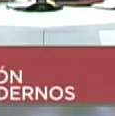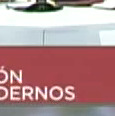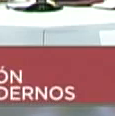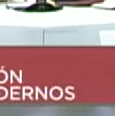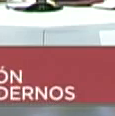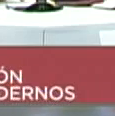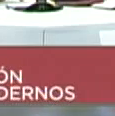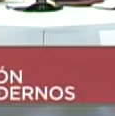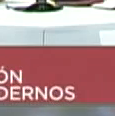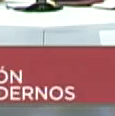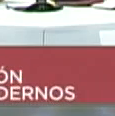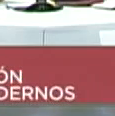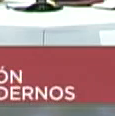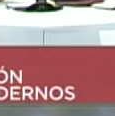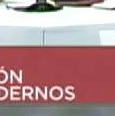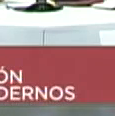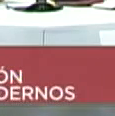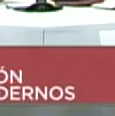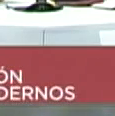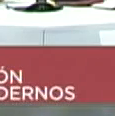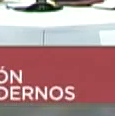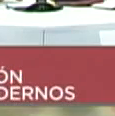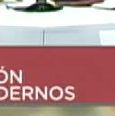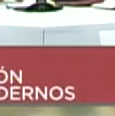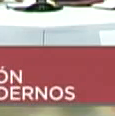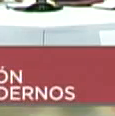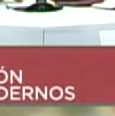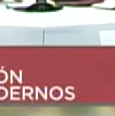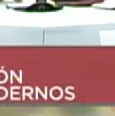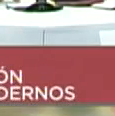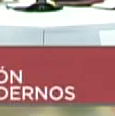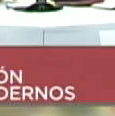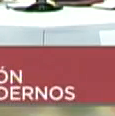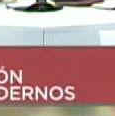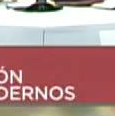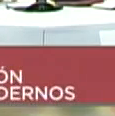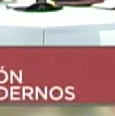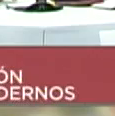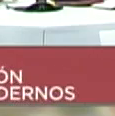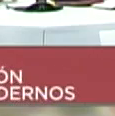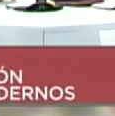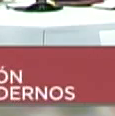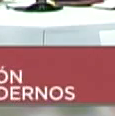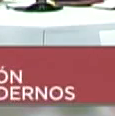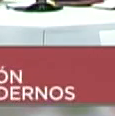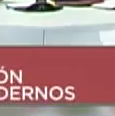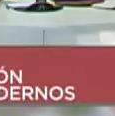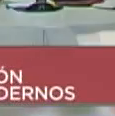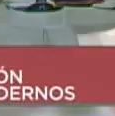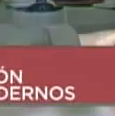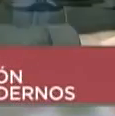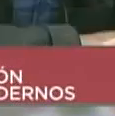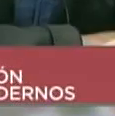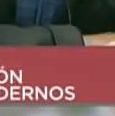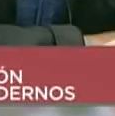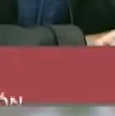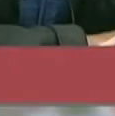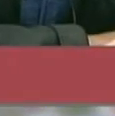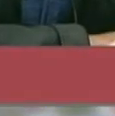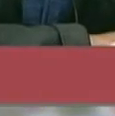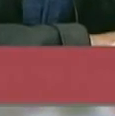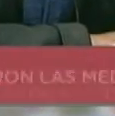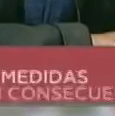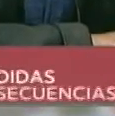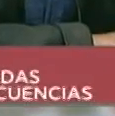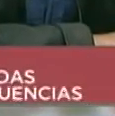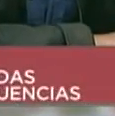y su orden de que todos los que aparezcan contagiados vayan a los CDI en donde están todas las atenciones